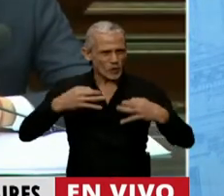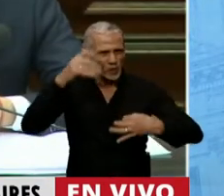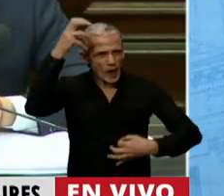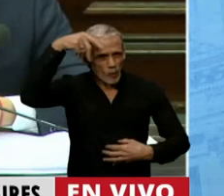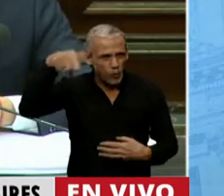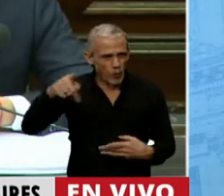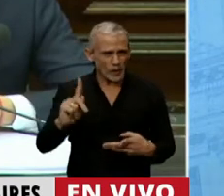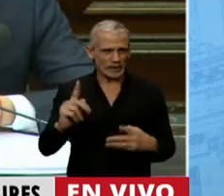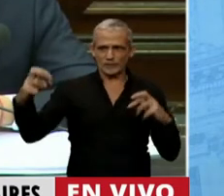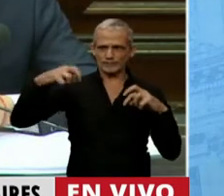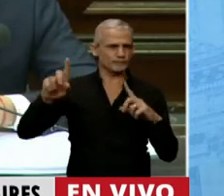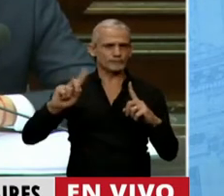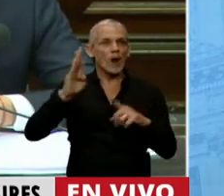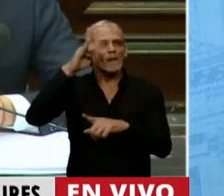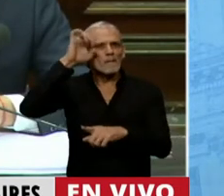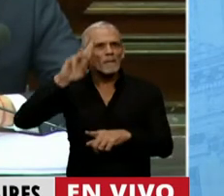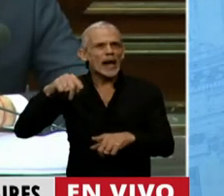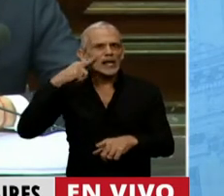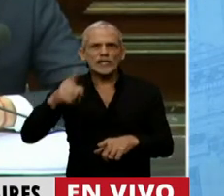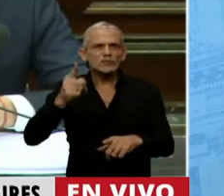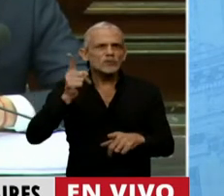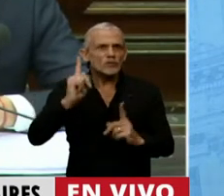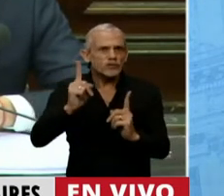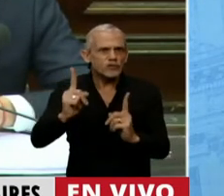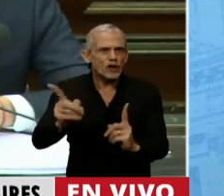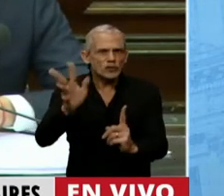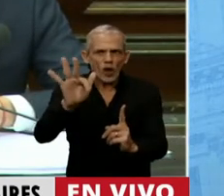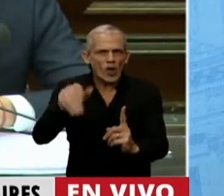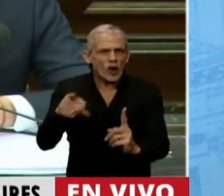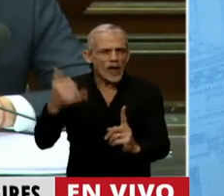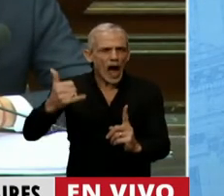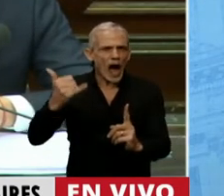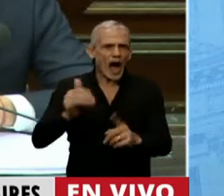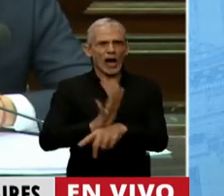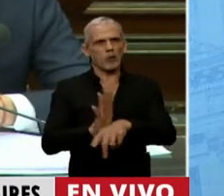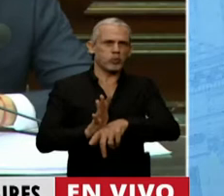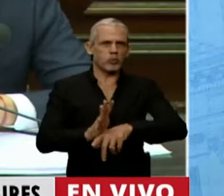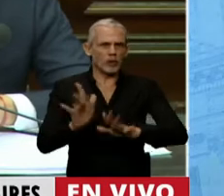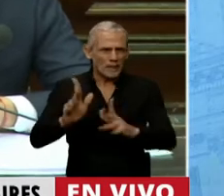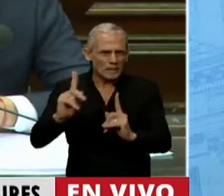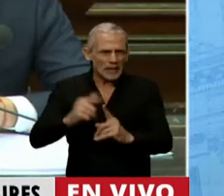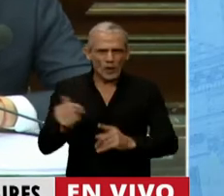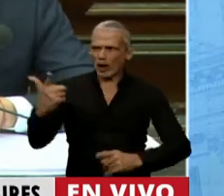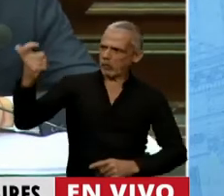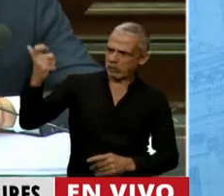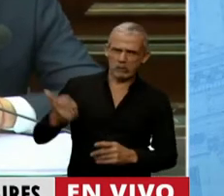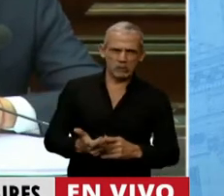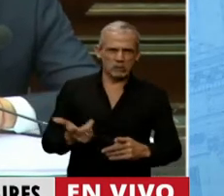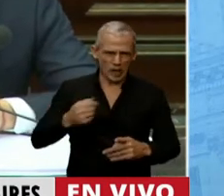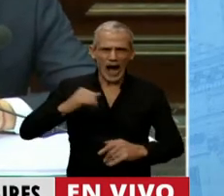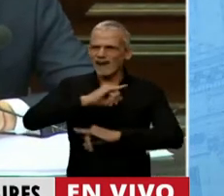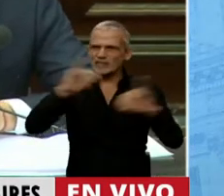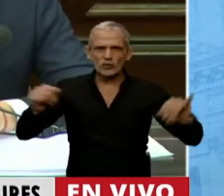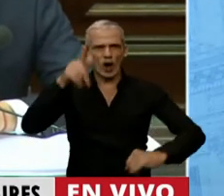mantiene en el cargo a Sergio Berni, que todos los días hace apología de la doctrina chocobar, diciéndole a sus